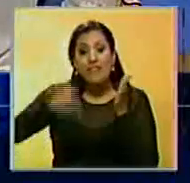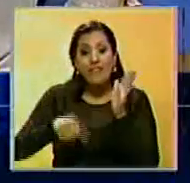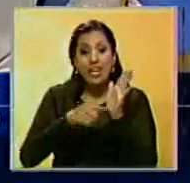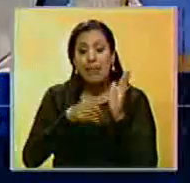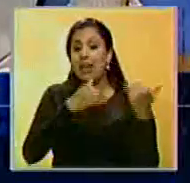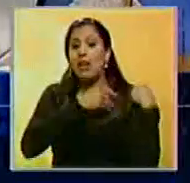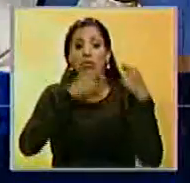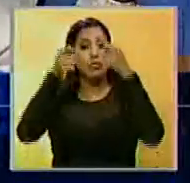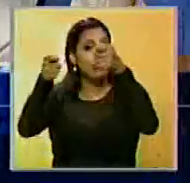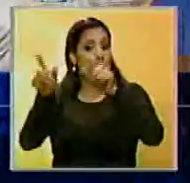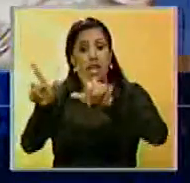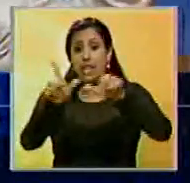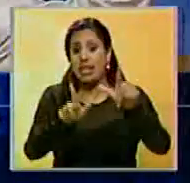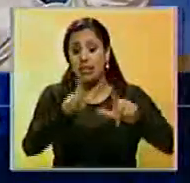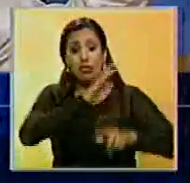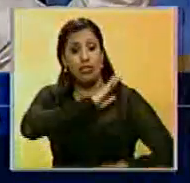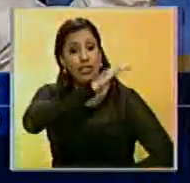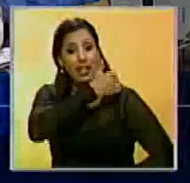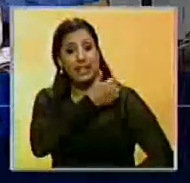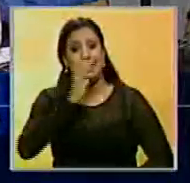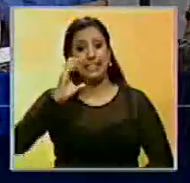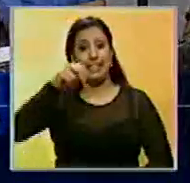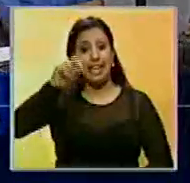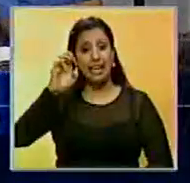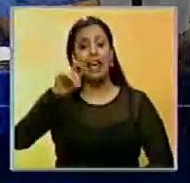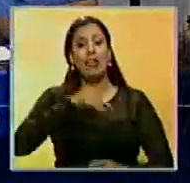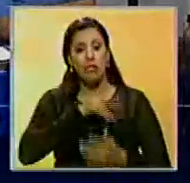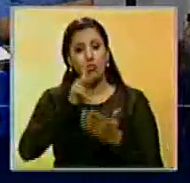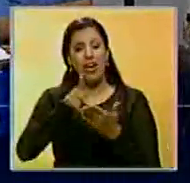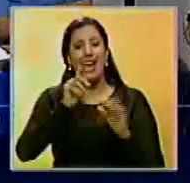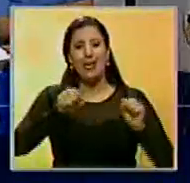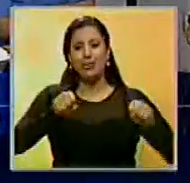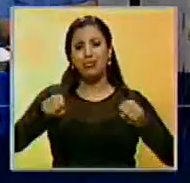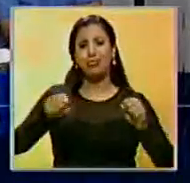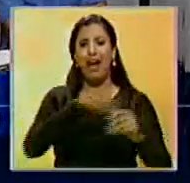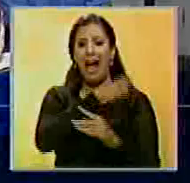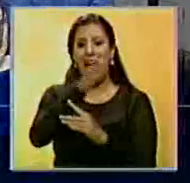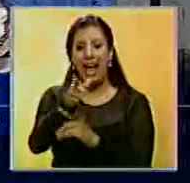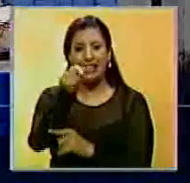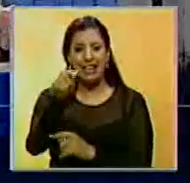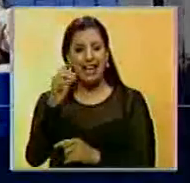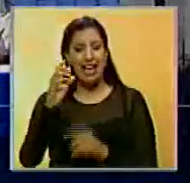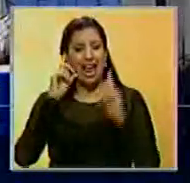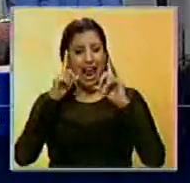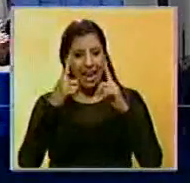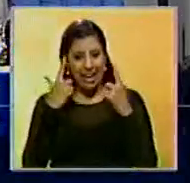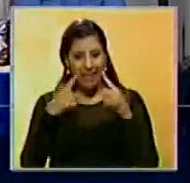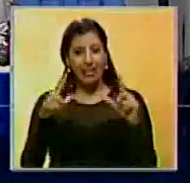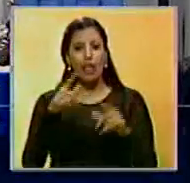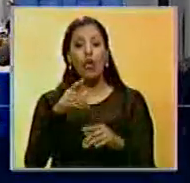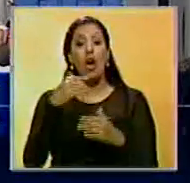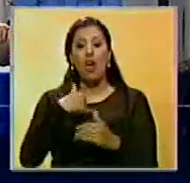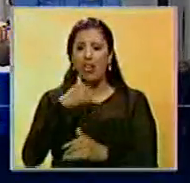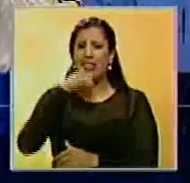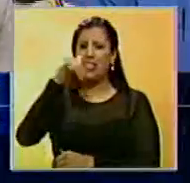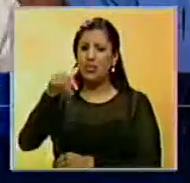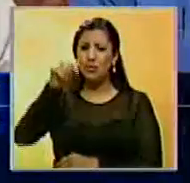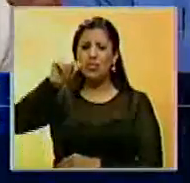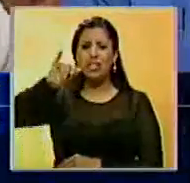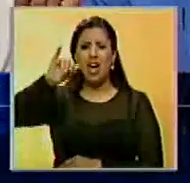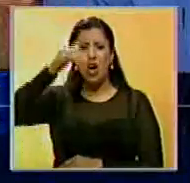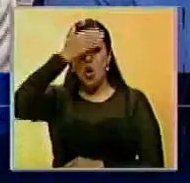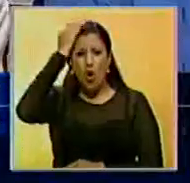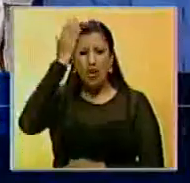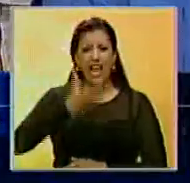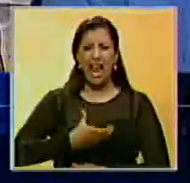quedó en manos del rector Luis Emilio Rondón, quien se trasladó a la manifestación. Desestimó las denuncias del alcalde Jorge Rodríguez, pues